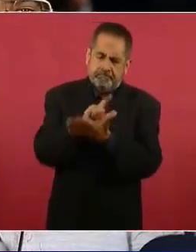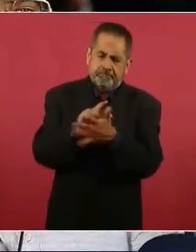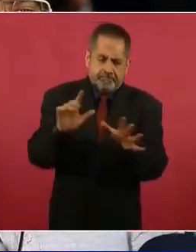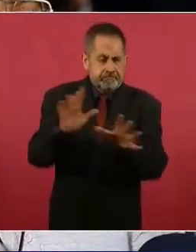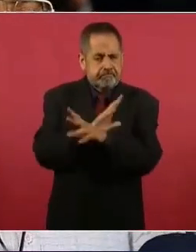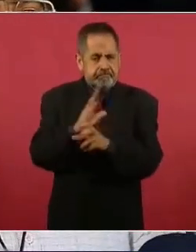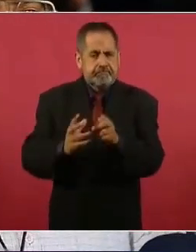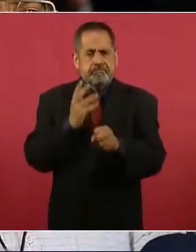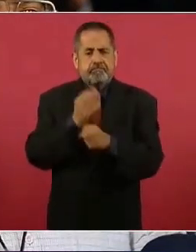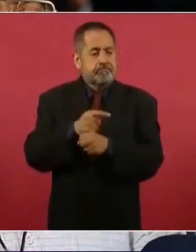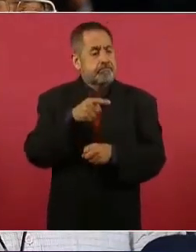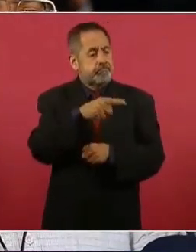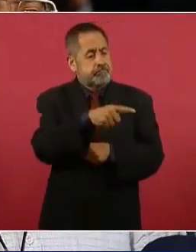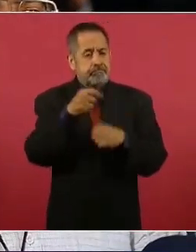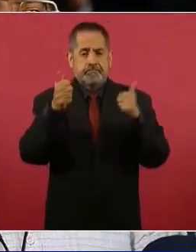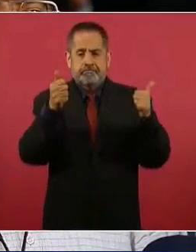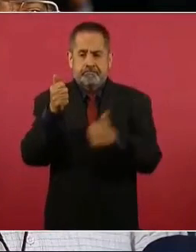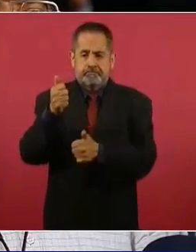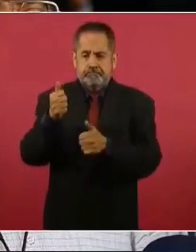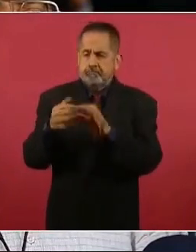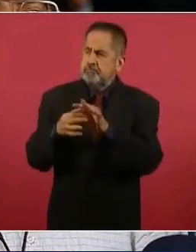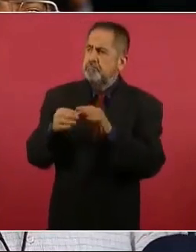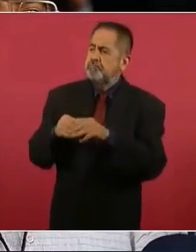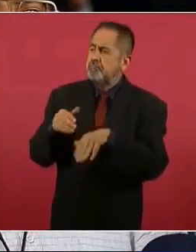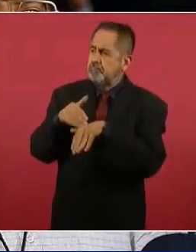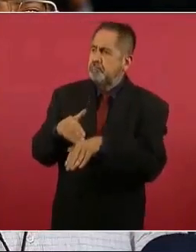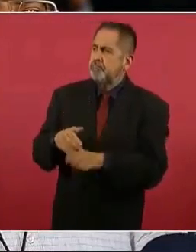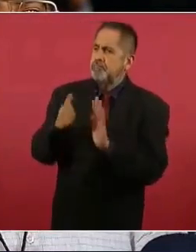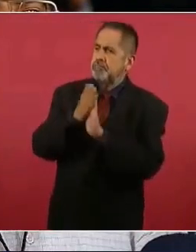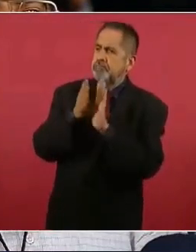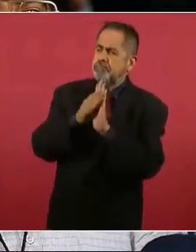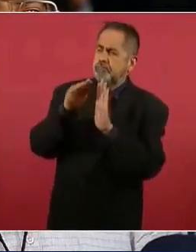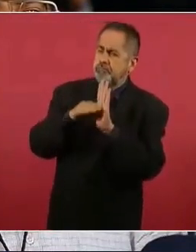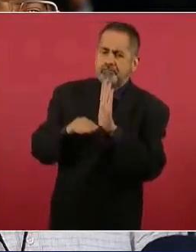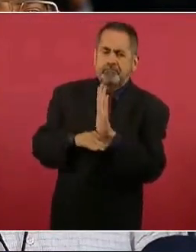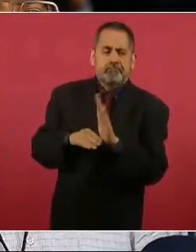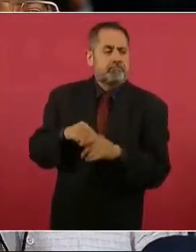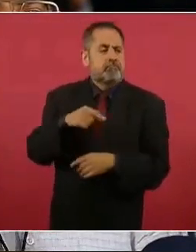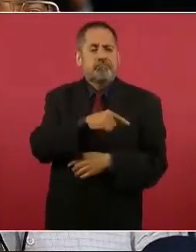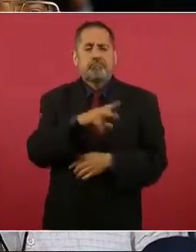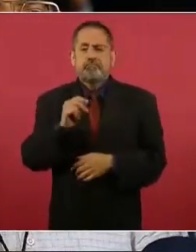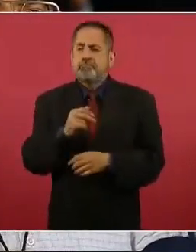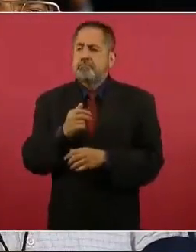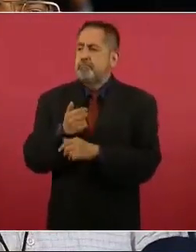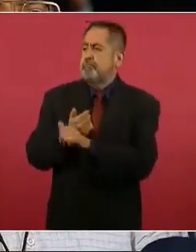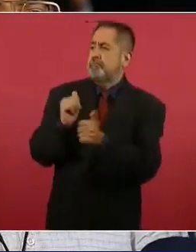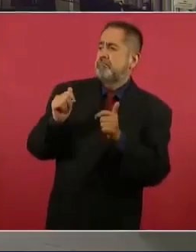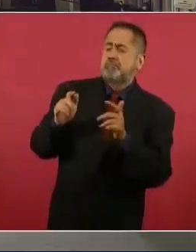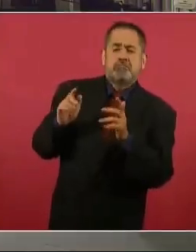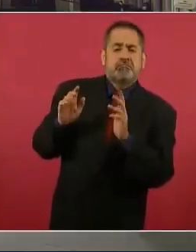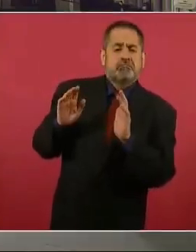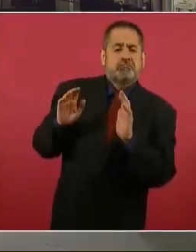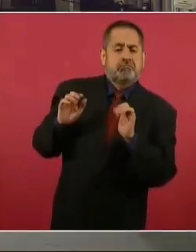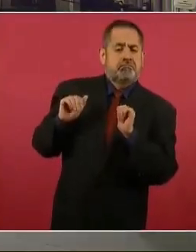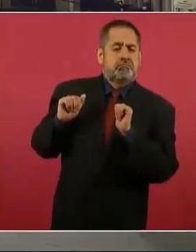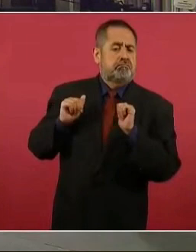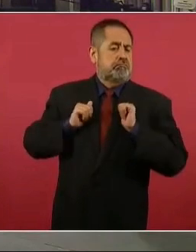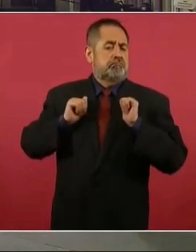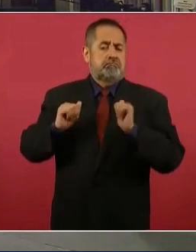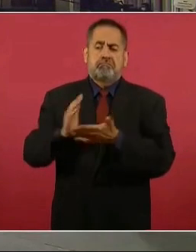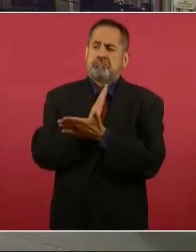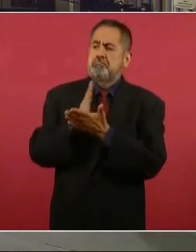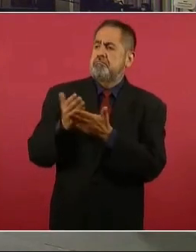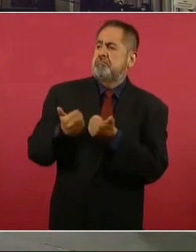tribunal rinda cuentas y no se quede sin el escrutinio